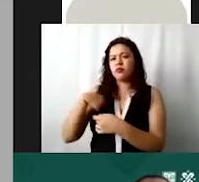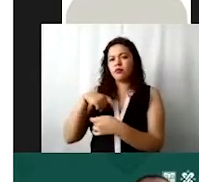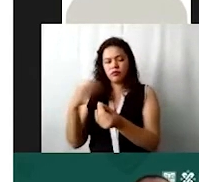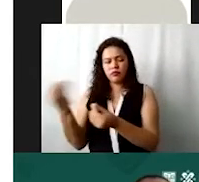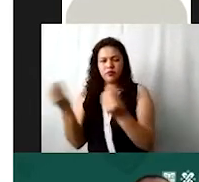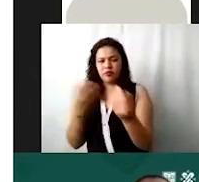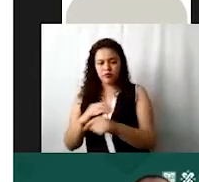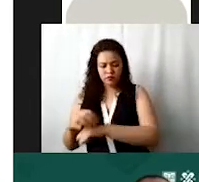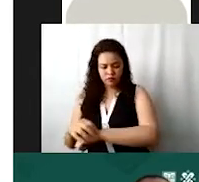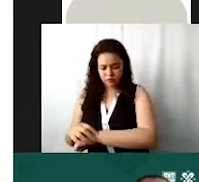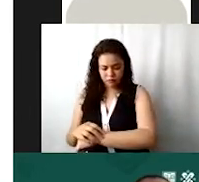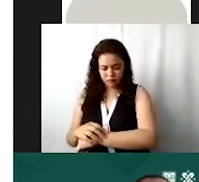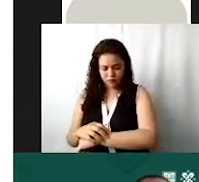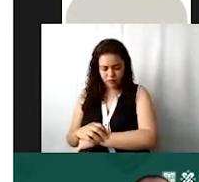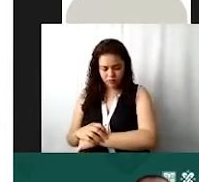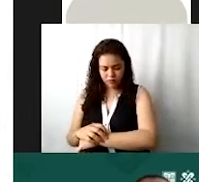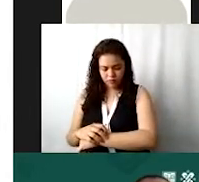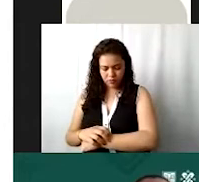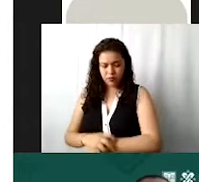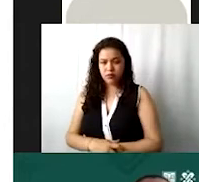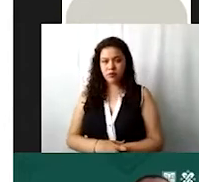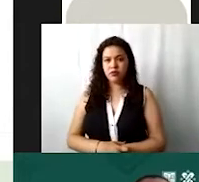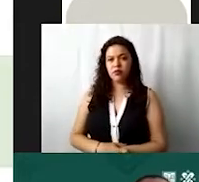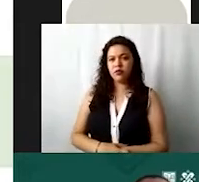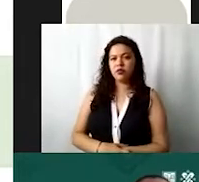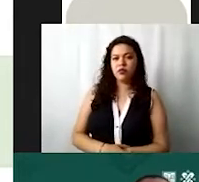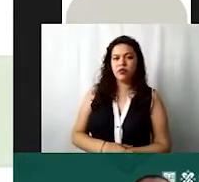y aquí vemos la cuenta